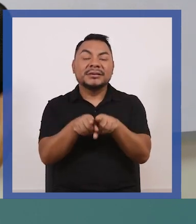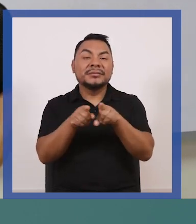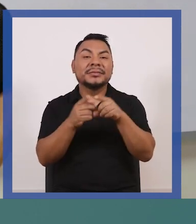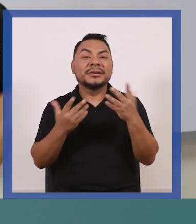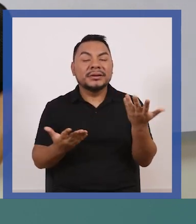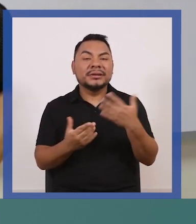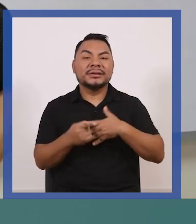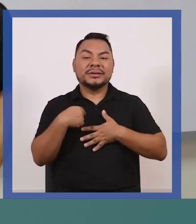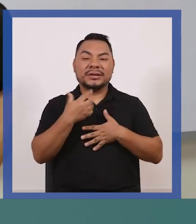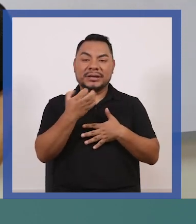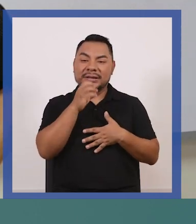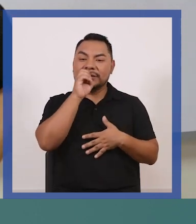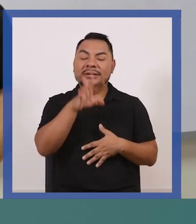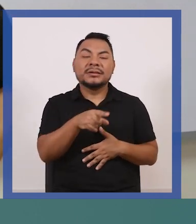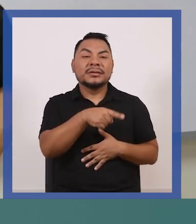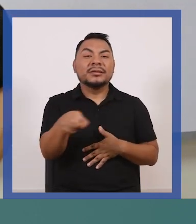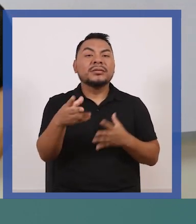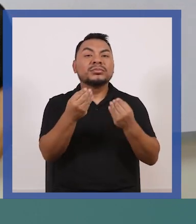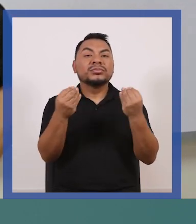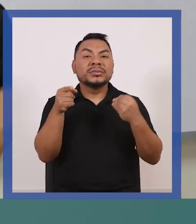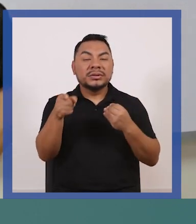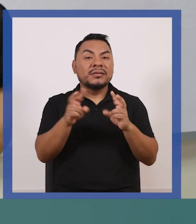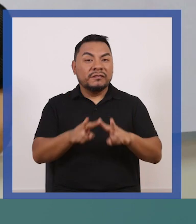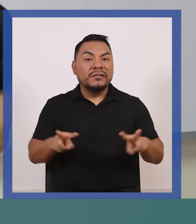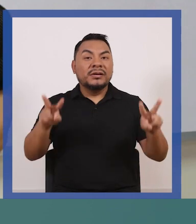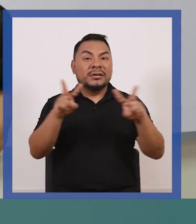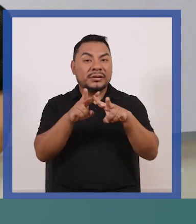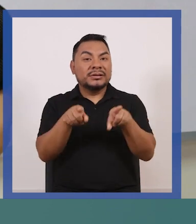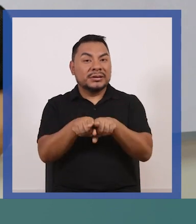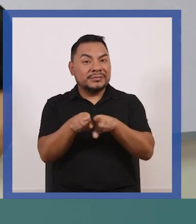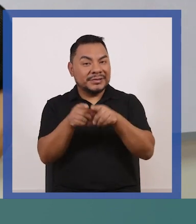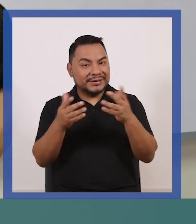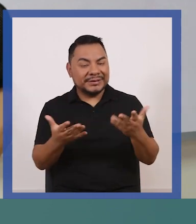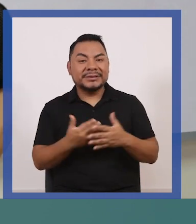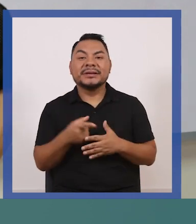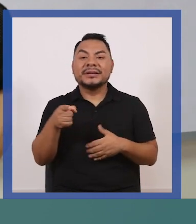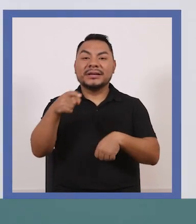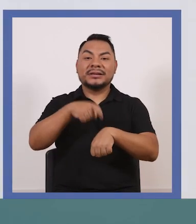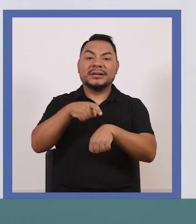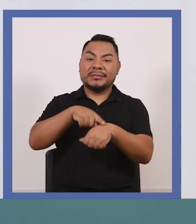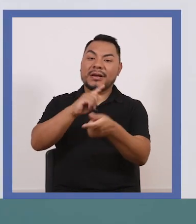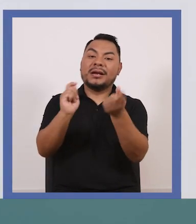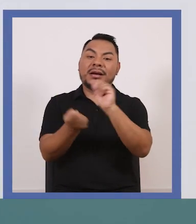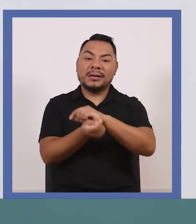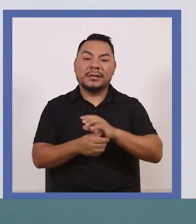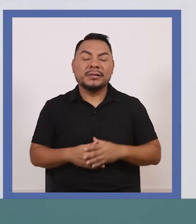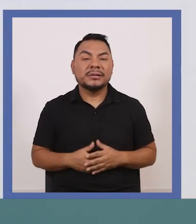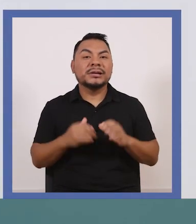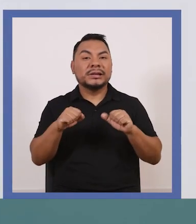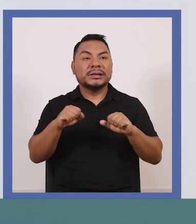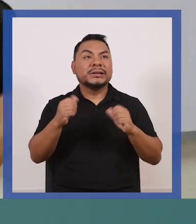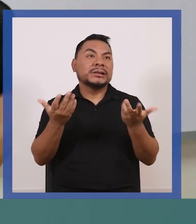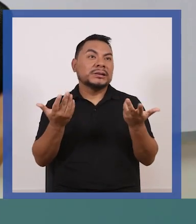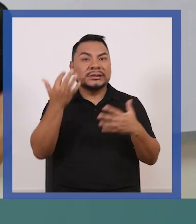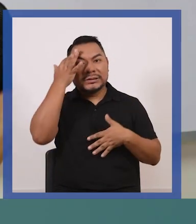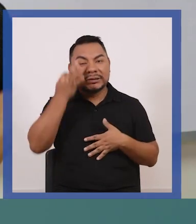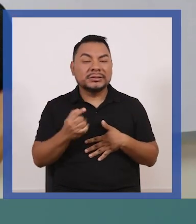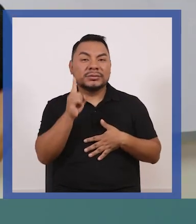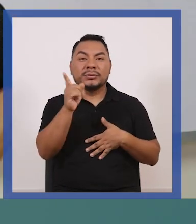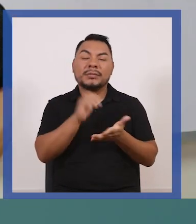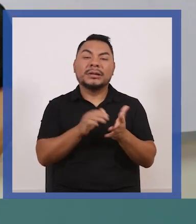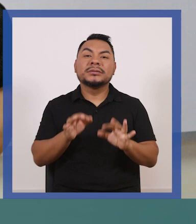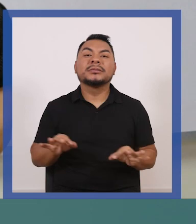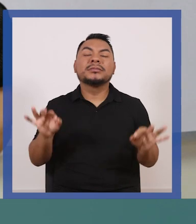tema y justamente quiero recalcar que mucho tiene que ver con los valores también, ¿no? Los tiempos han cambiado y creo que